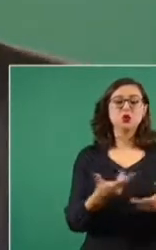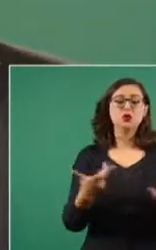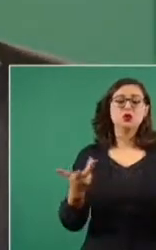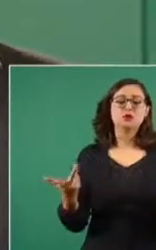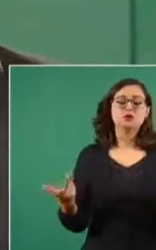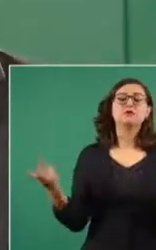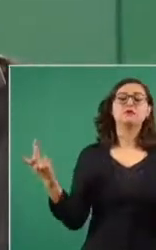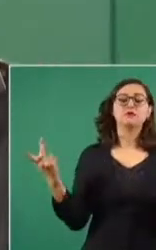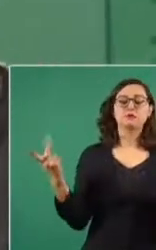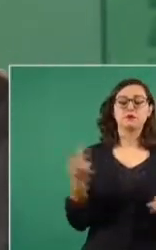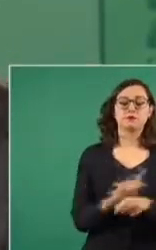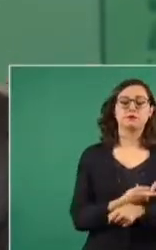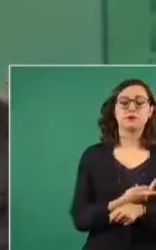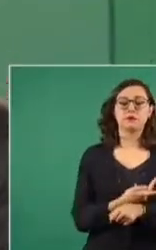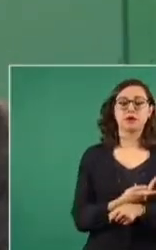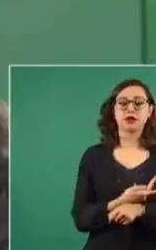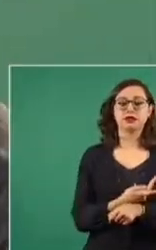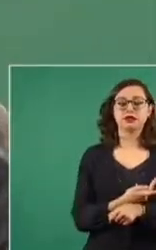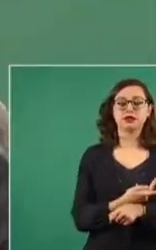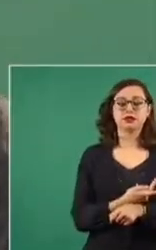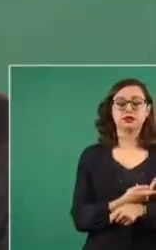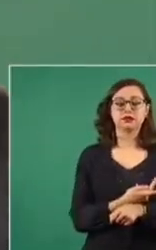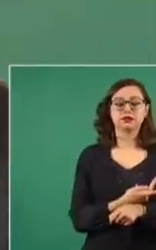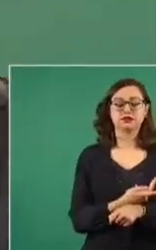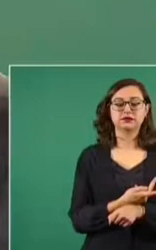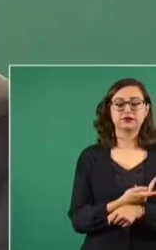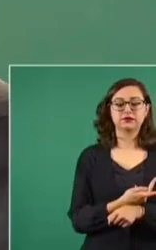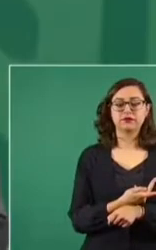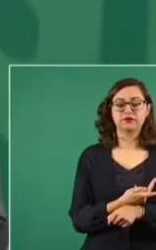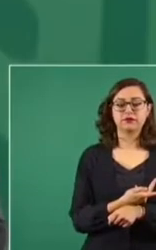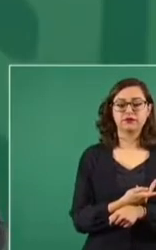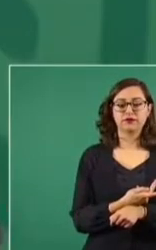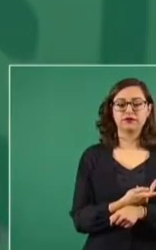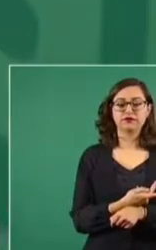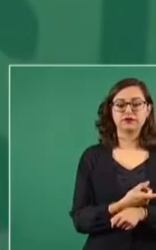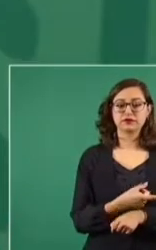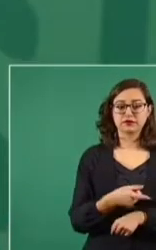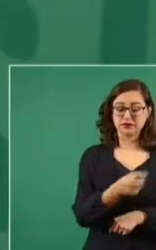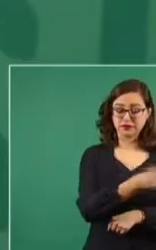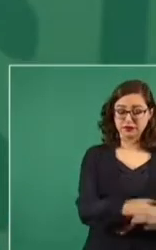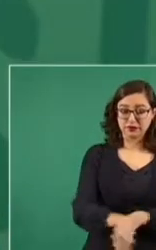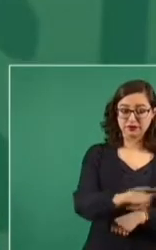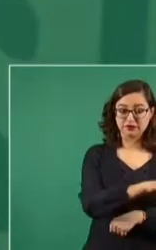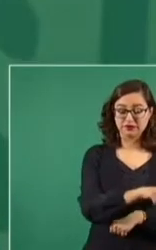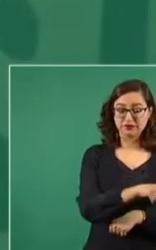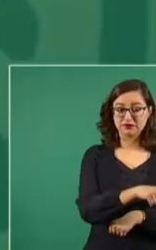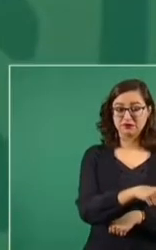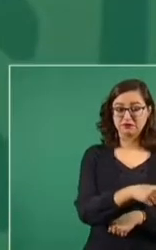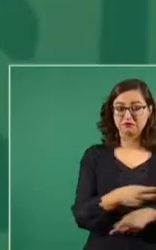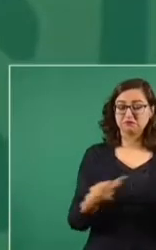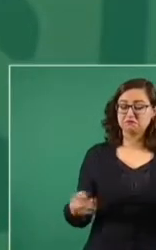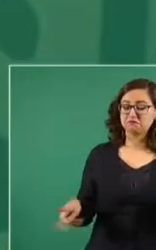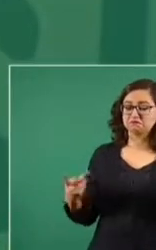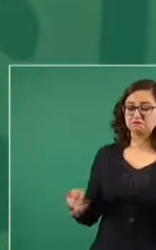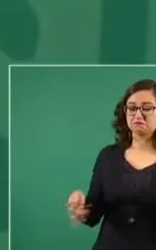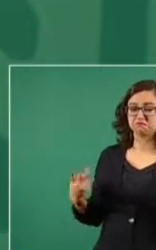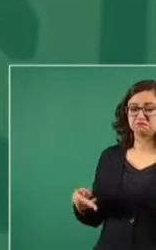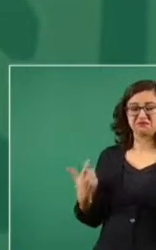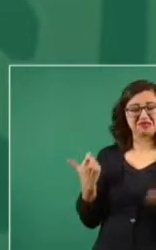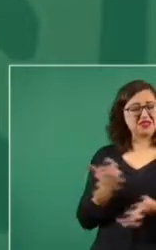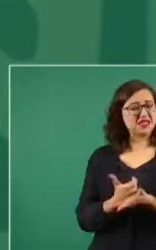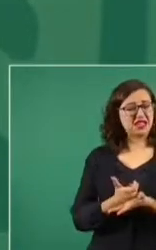cobraban mucho por los medicamentos